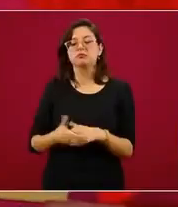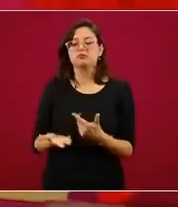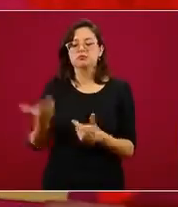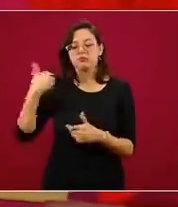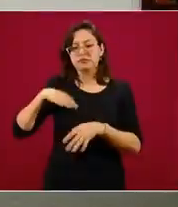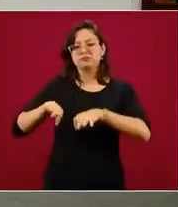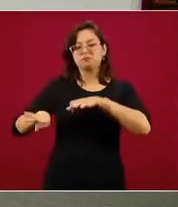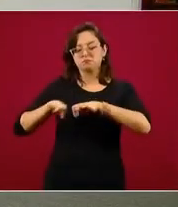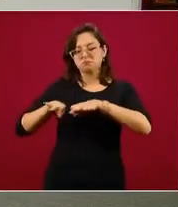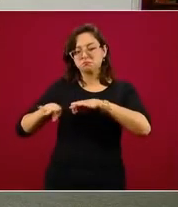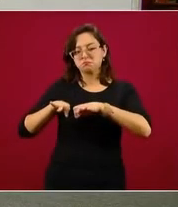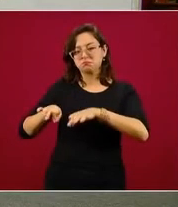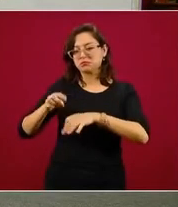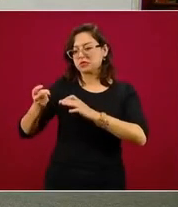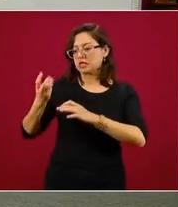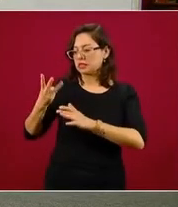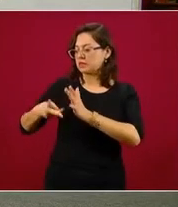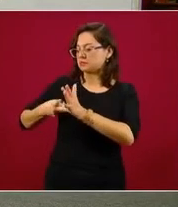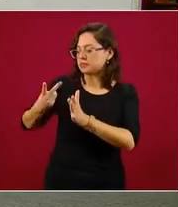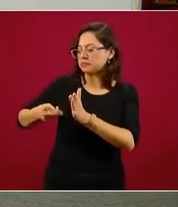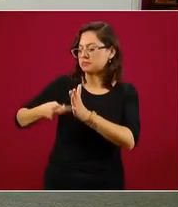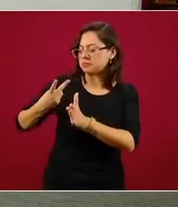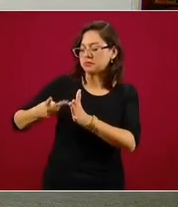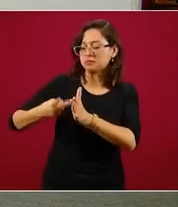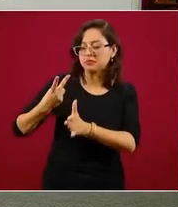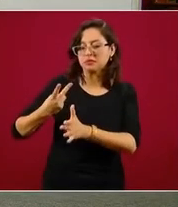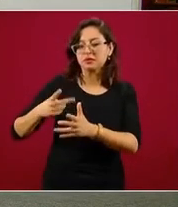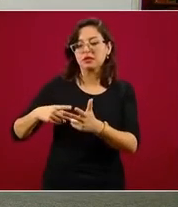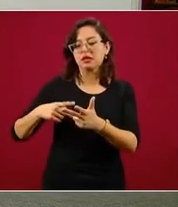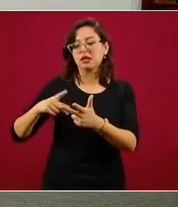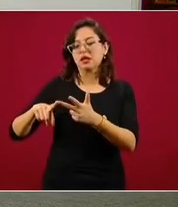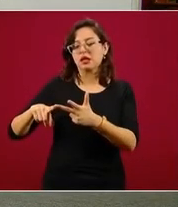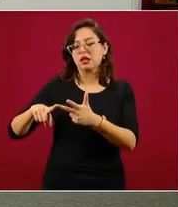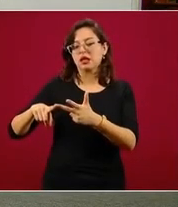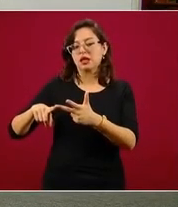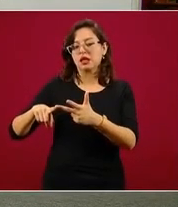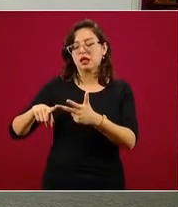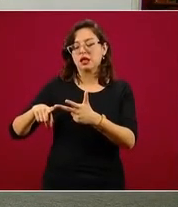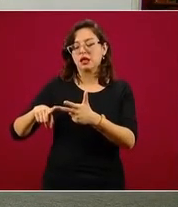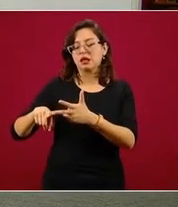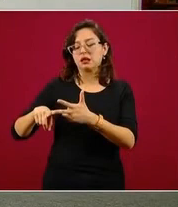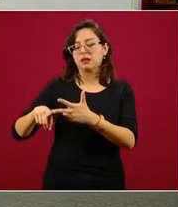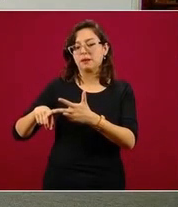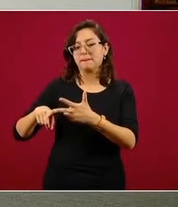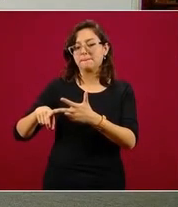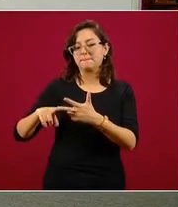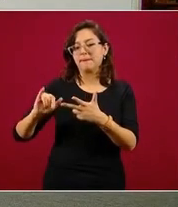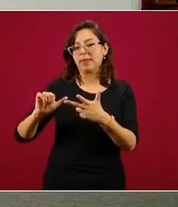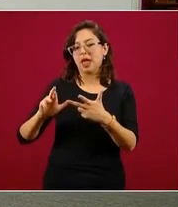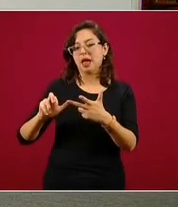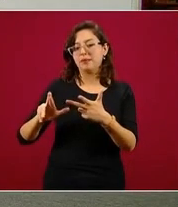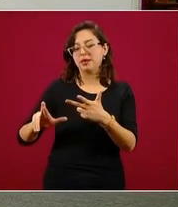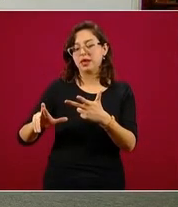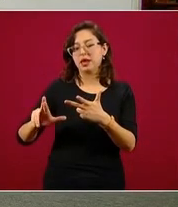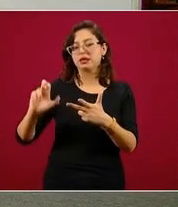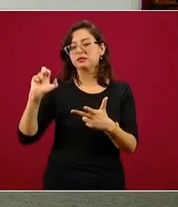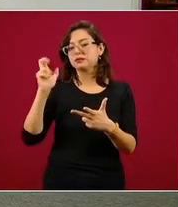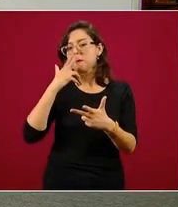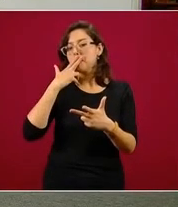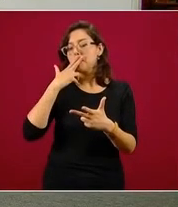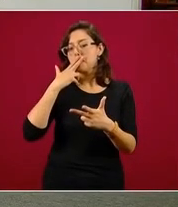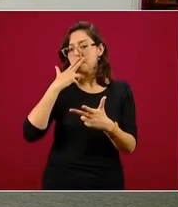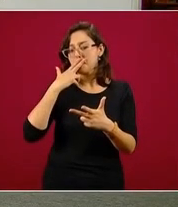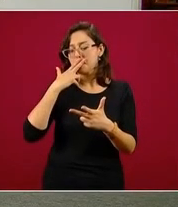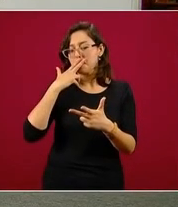muy productiva, es la tercera durante la semana, con el gobernador Javier Corral de Chihuahua,